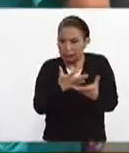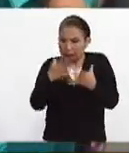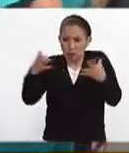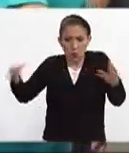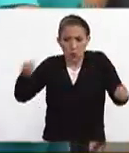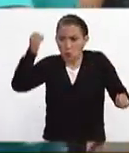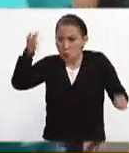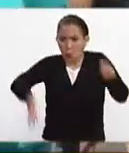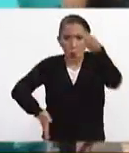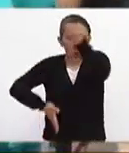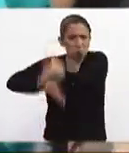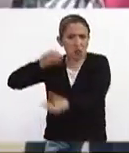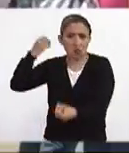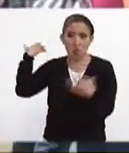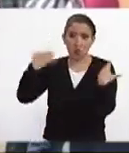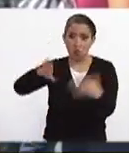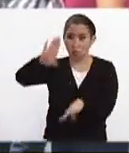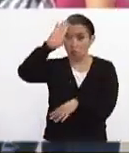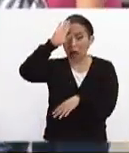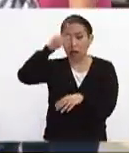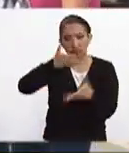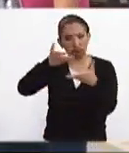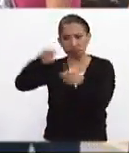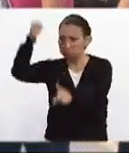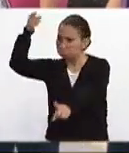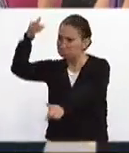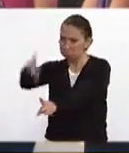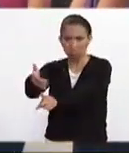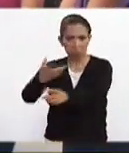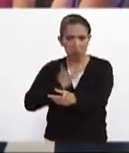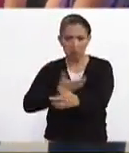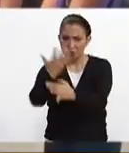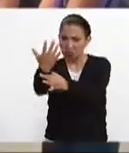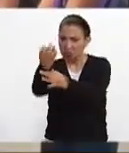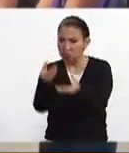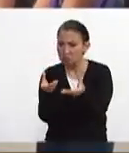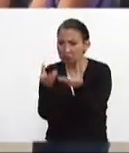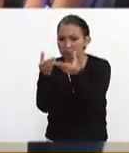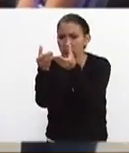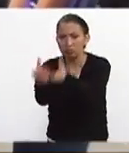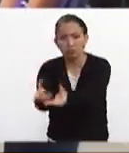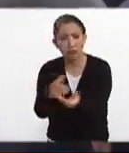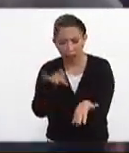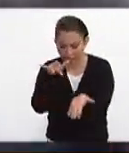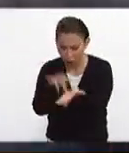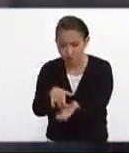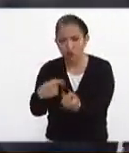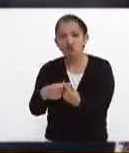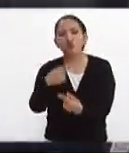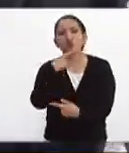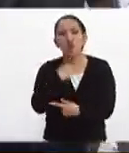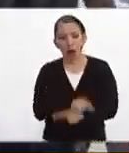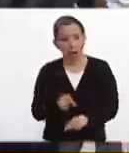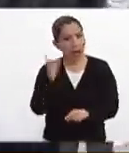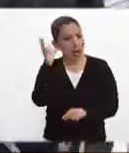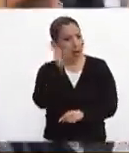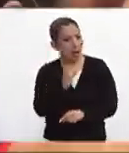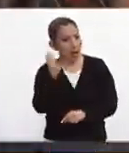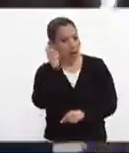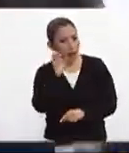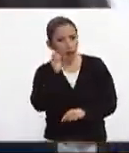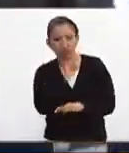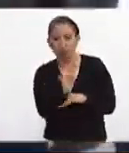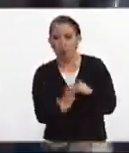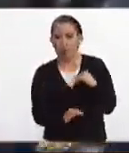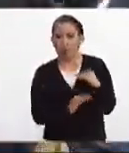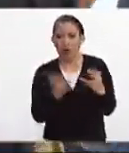gran cantidad en nuestro país lleguen a las manos que los necesitan así que no dejen de apoyar a la Cruz Roja ya escuchamos todo